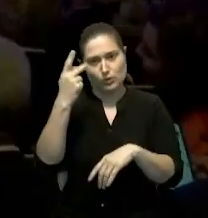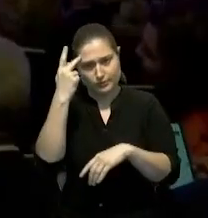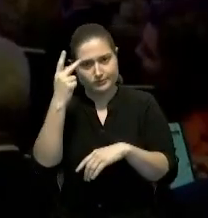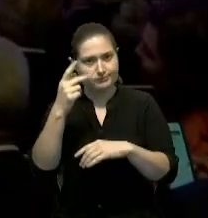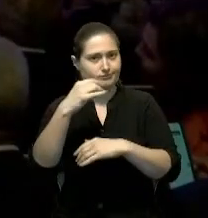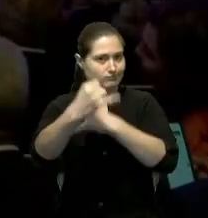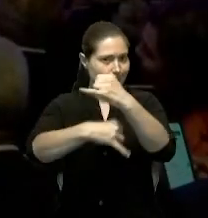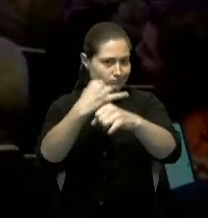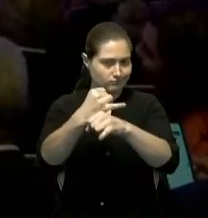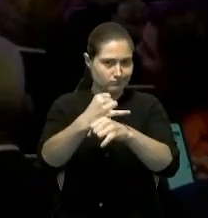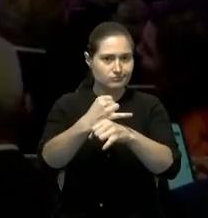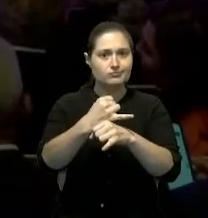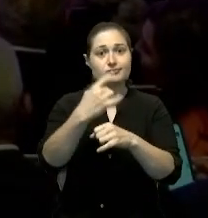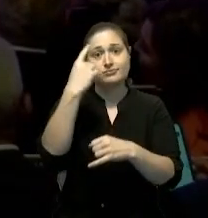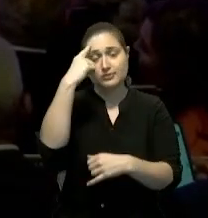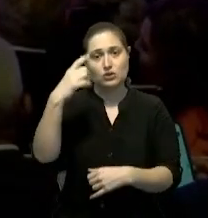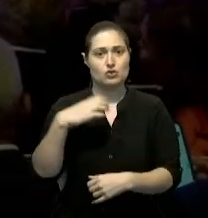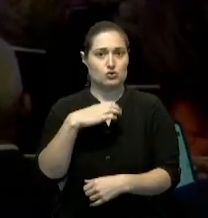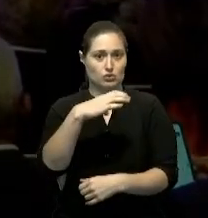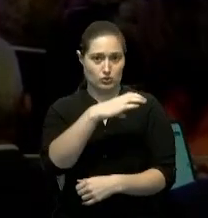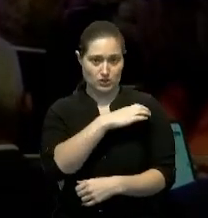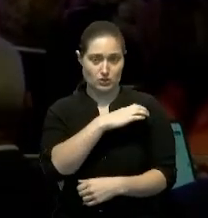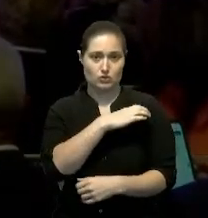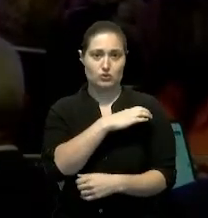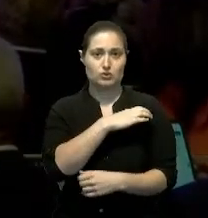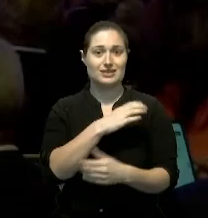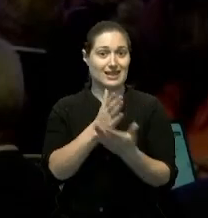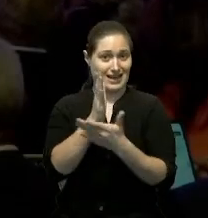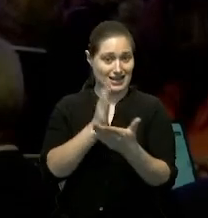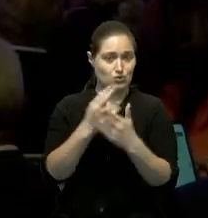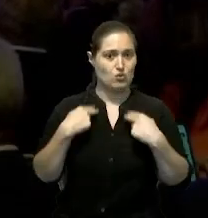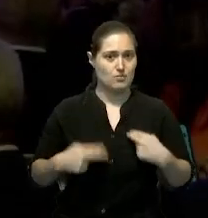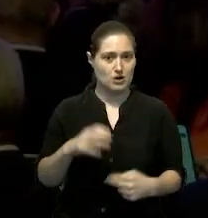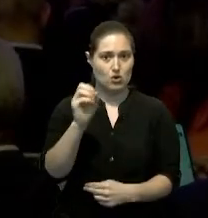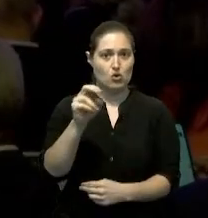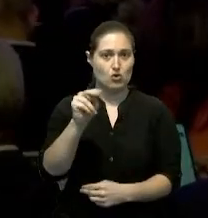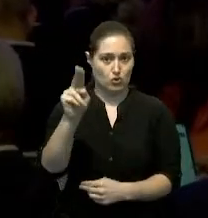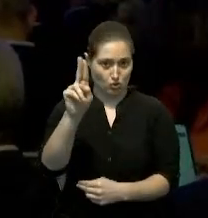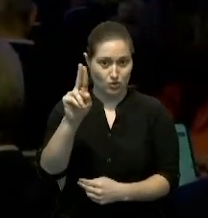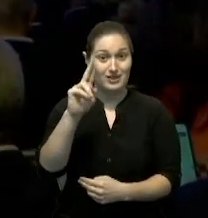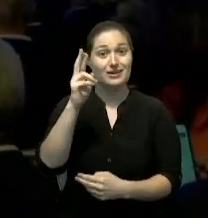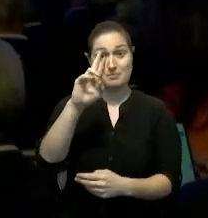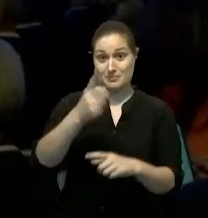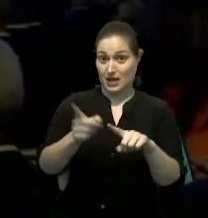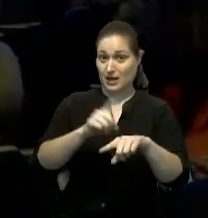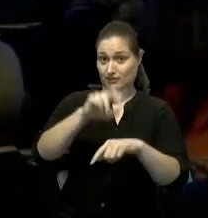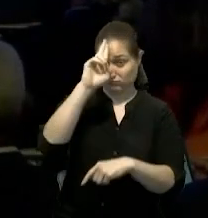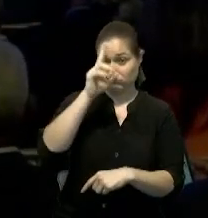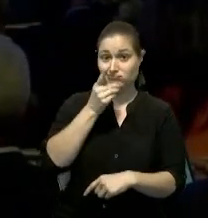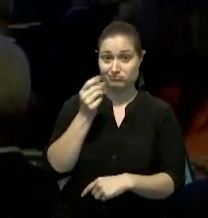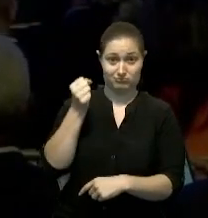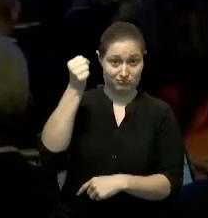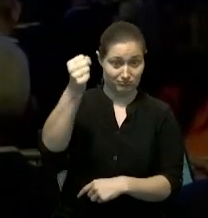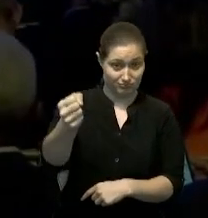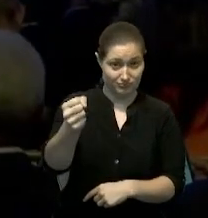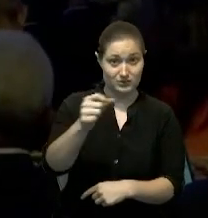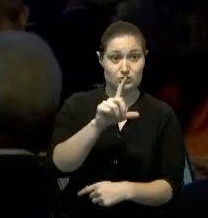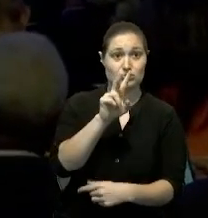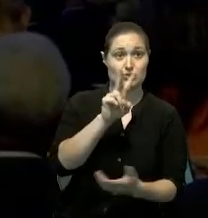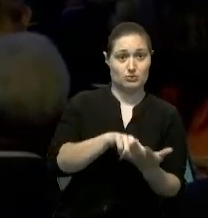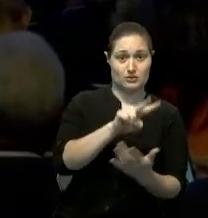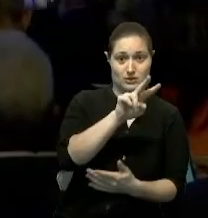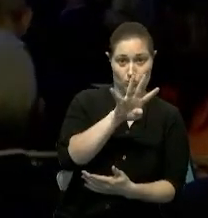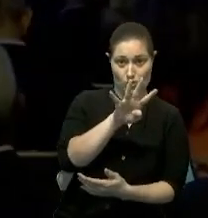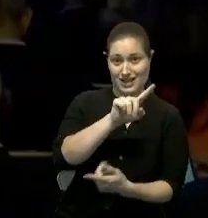liderazgo en el Consejo de Derechos Humanos de la ONU por primera vez que República Dominicana ocupa un asiento entre el periodo 2024 y 2026 en este